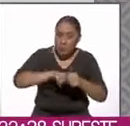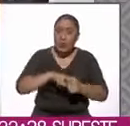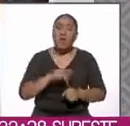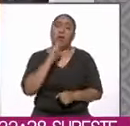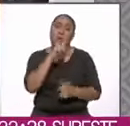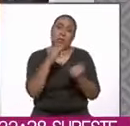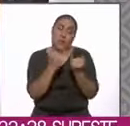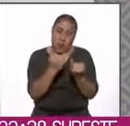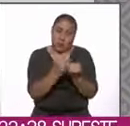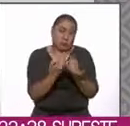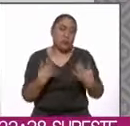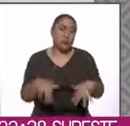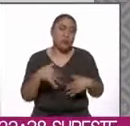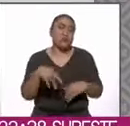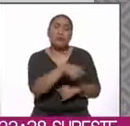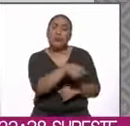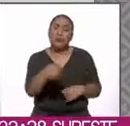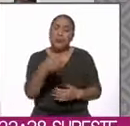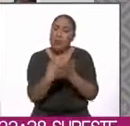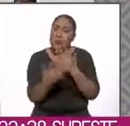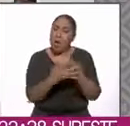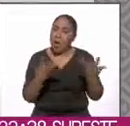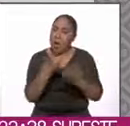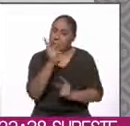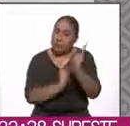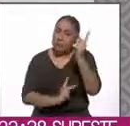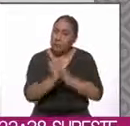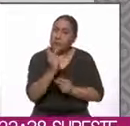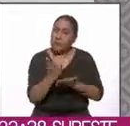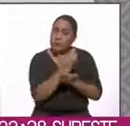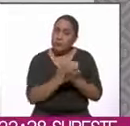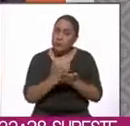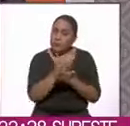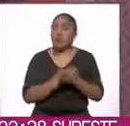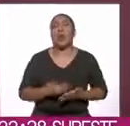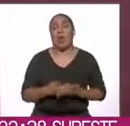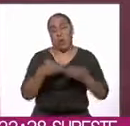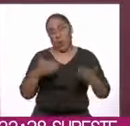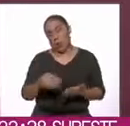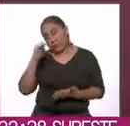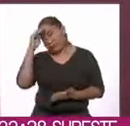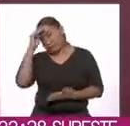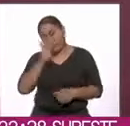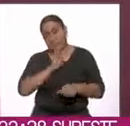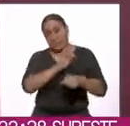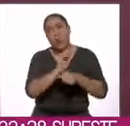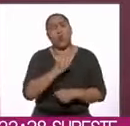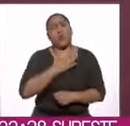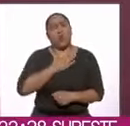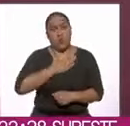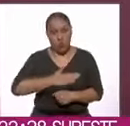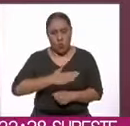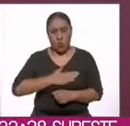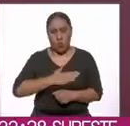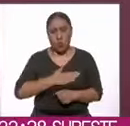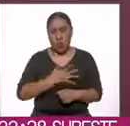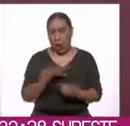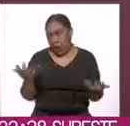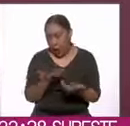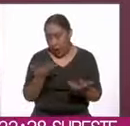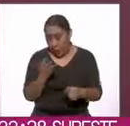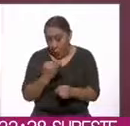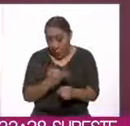describir los alcances de los remedios autóctonos. El plan de justicia, así como lo estamos viendo hoy,